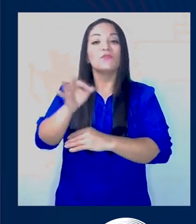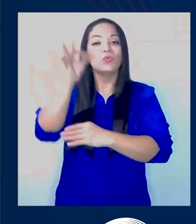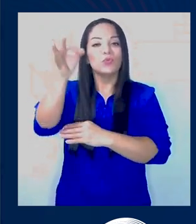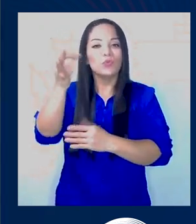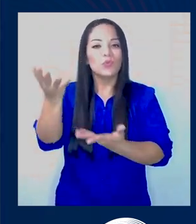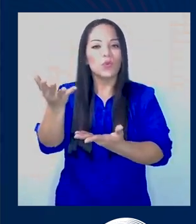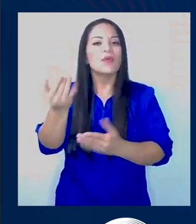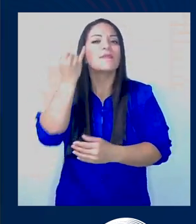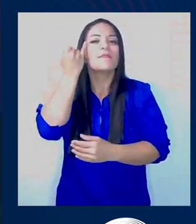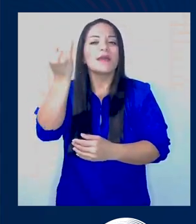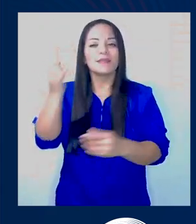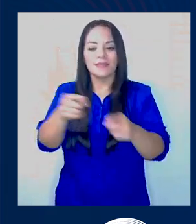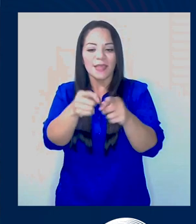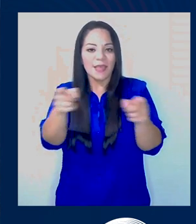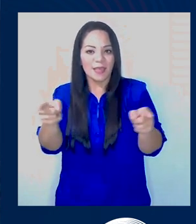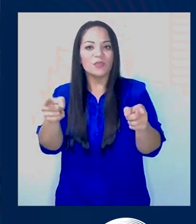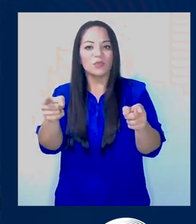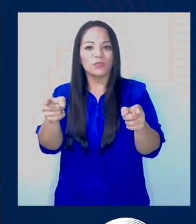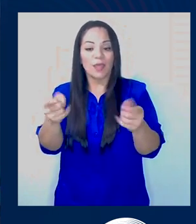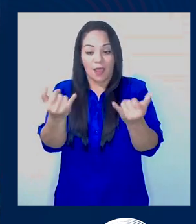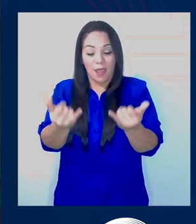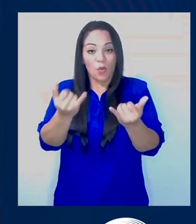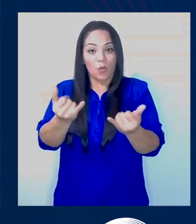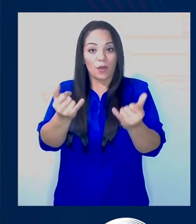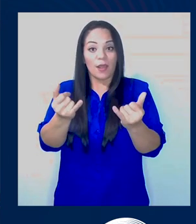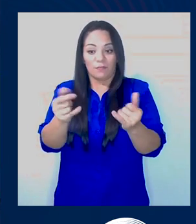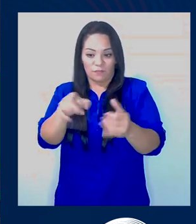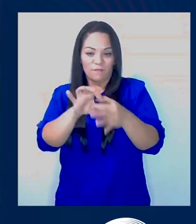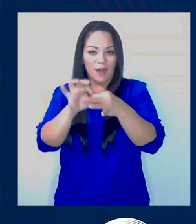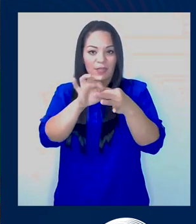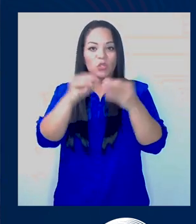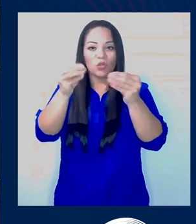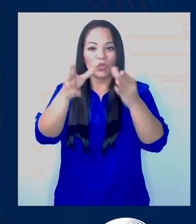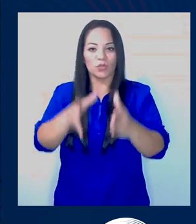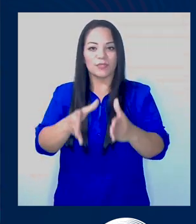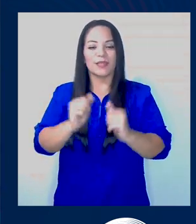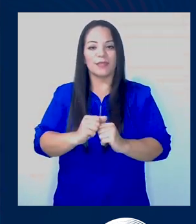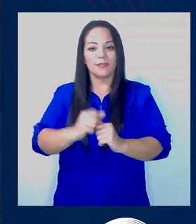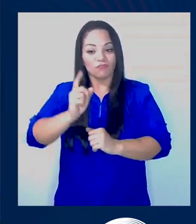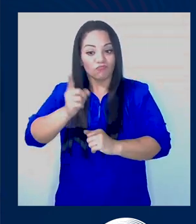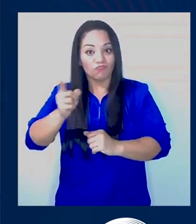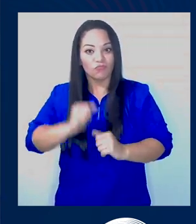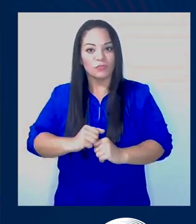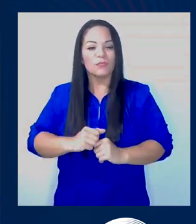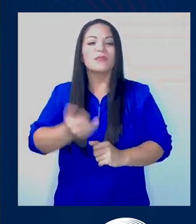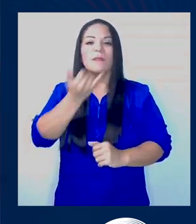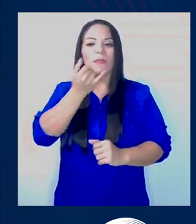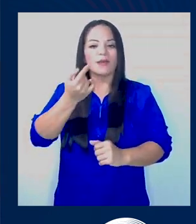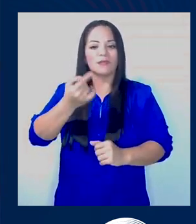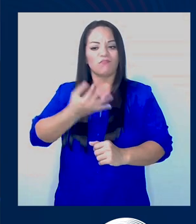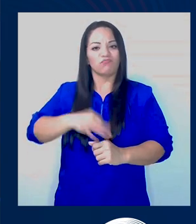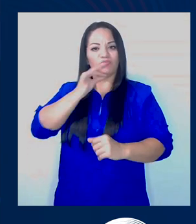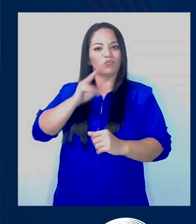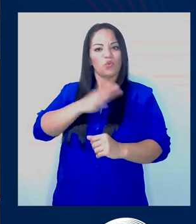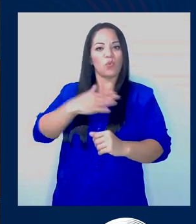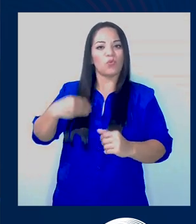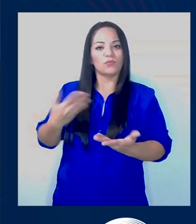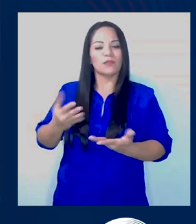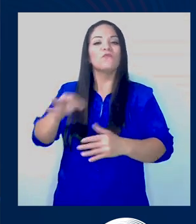que usted y yo conversábamos, usted me decía, ¿verdad? La práctica que tienen ellos con su docente, con su maestro, es la práctica que van a tener